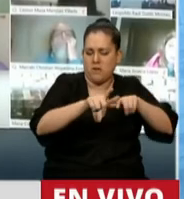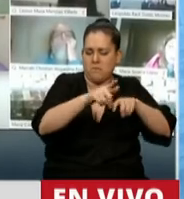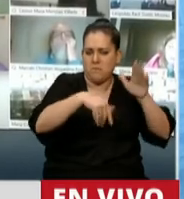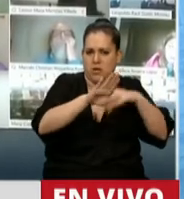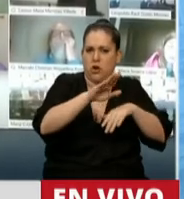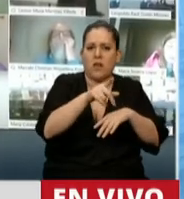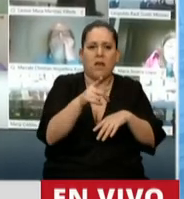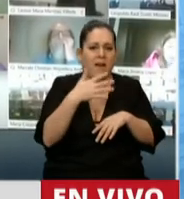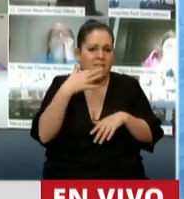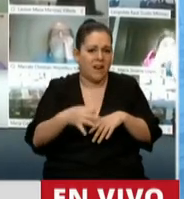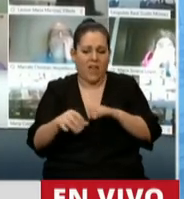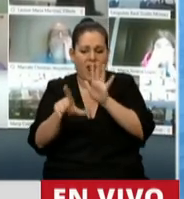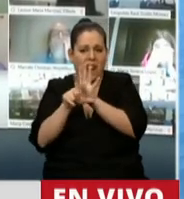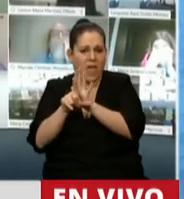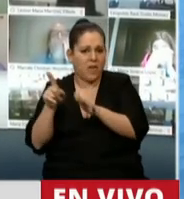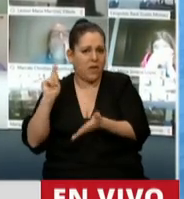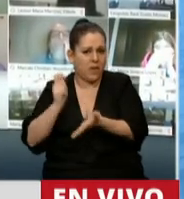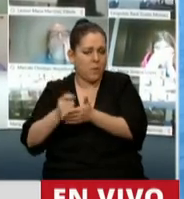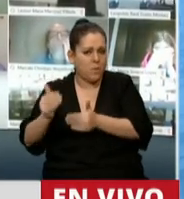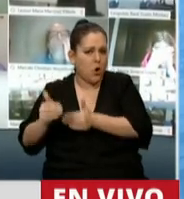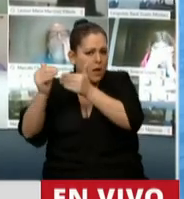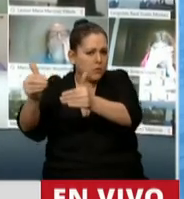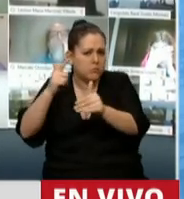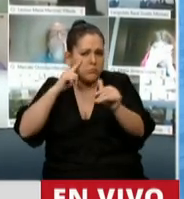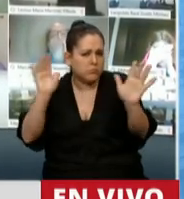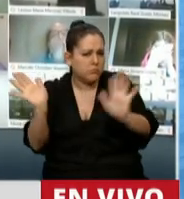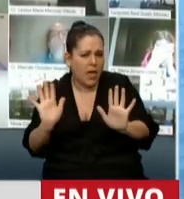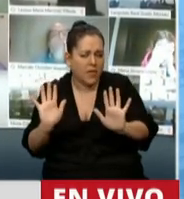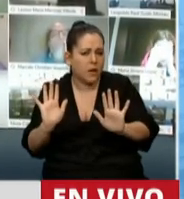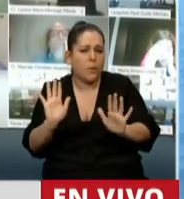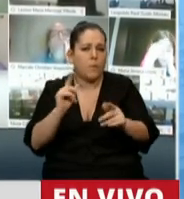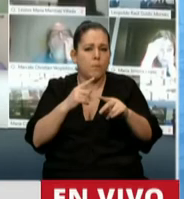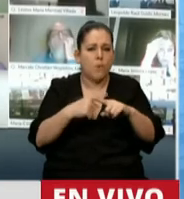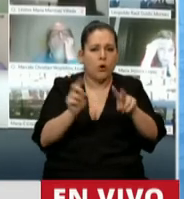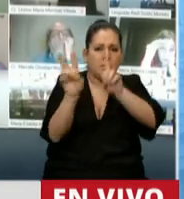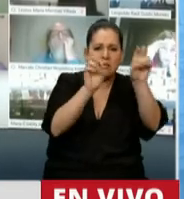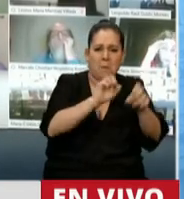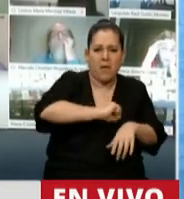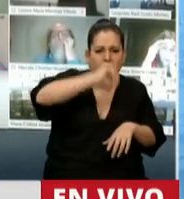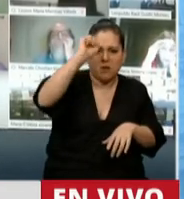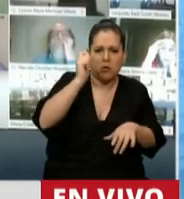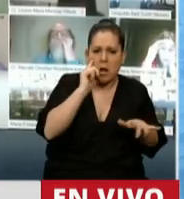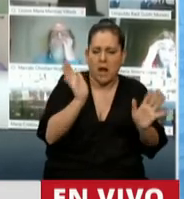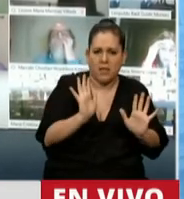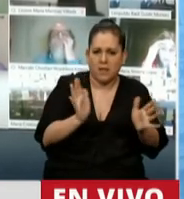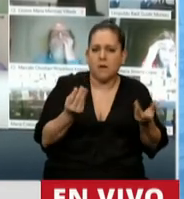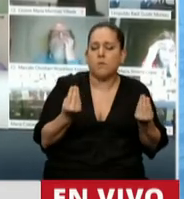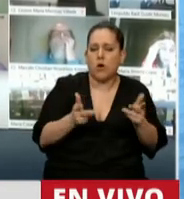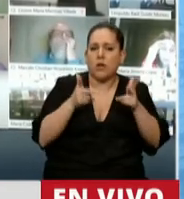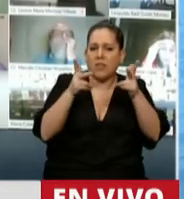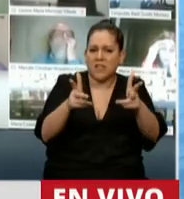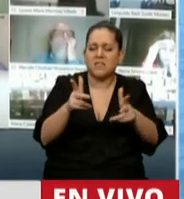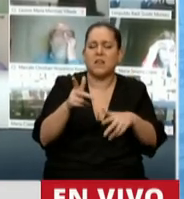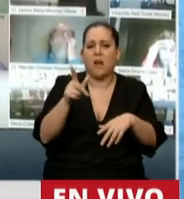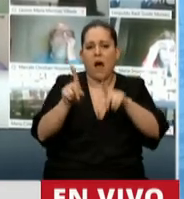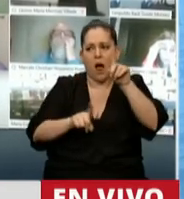no tiene nada que ver con el programa de metas por inflación. Y quiero decir para diputados que